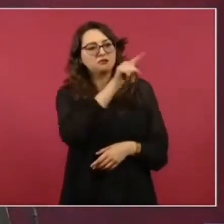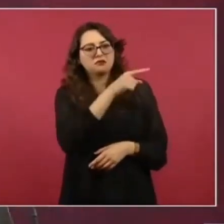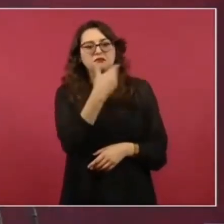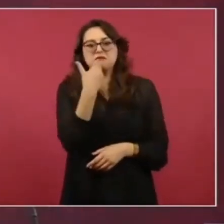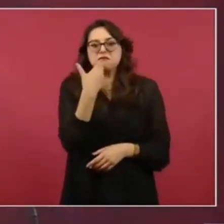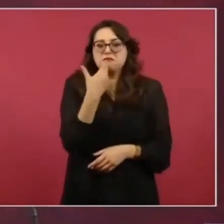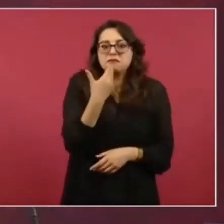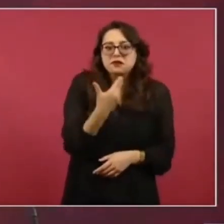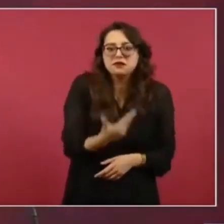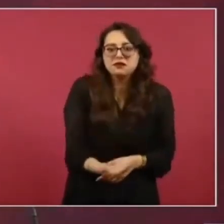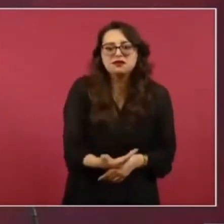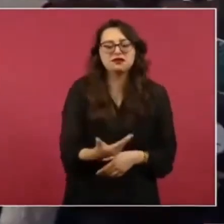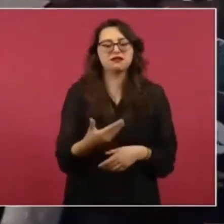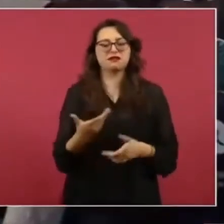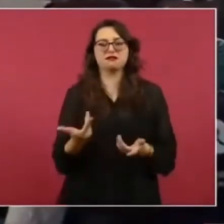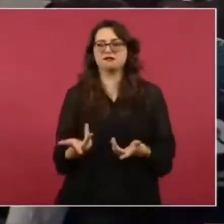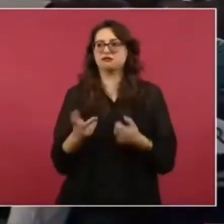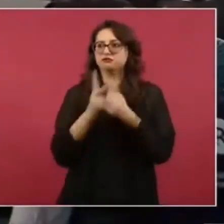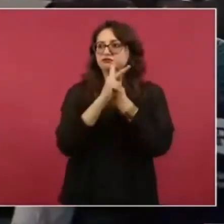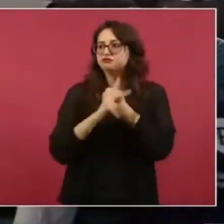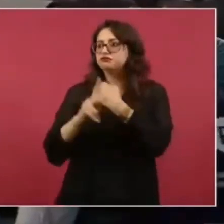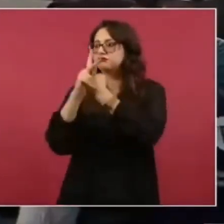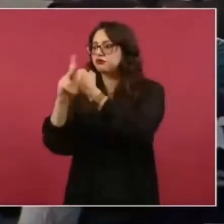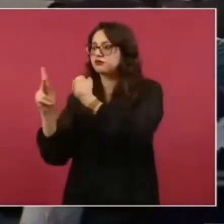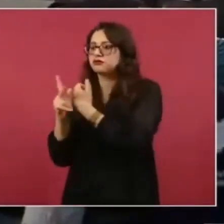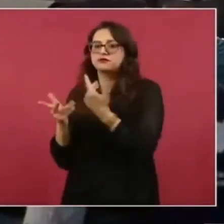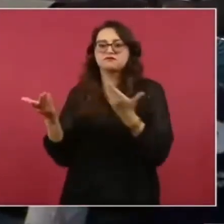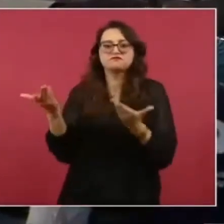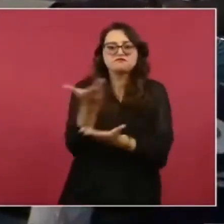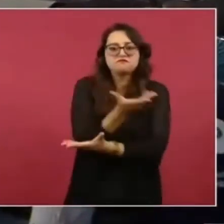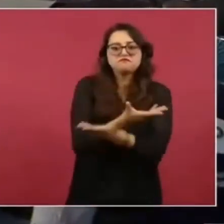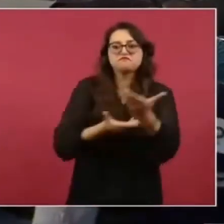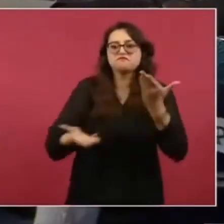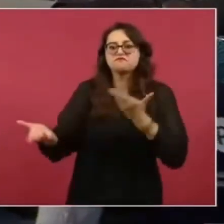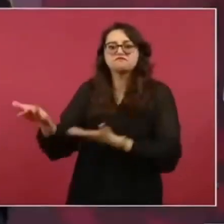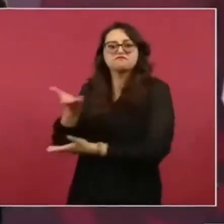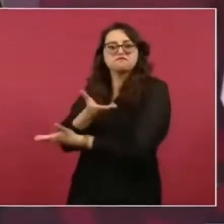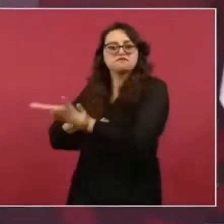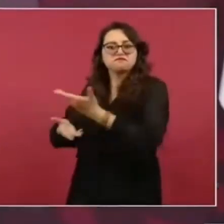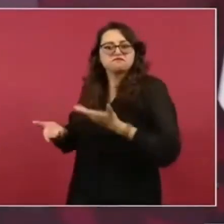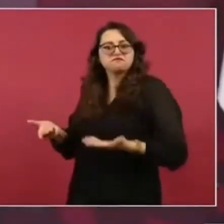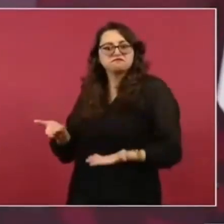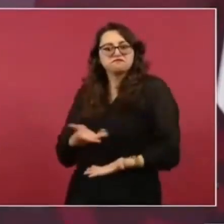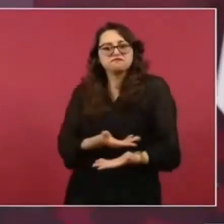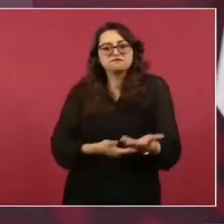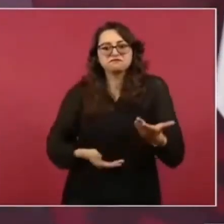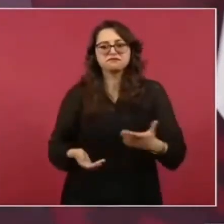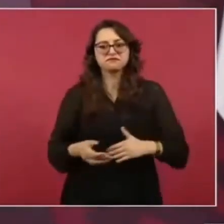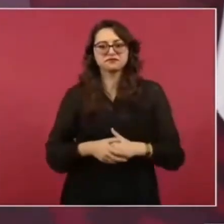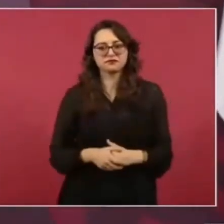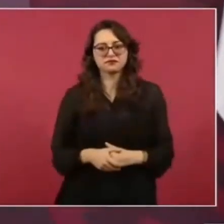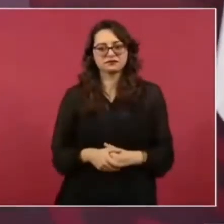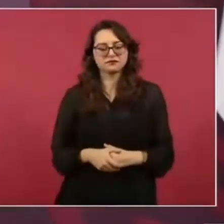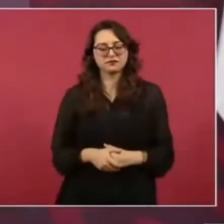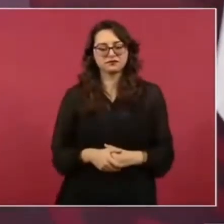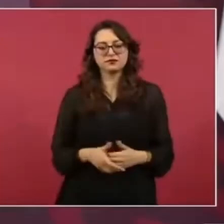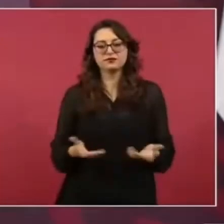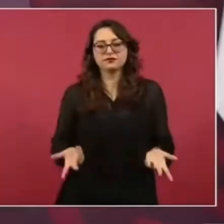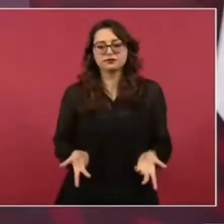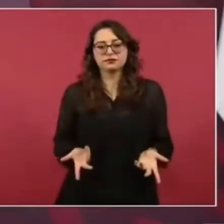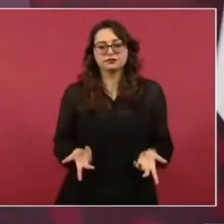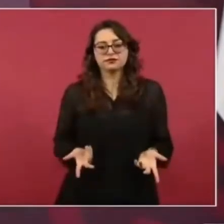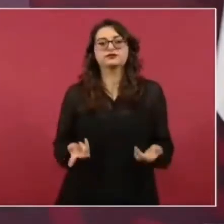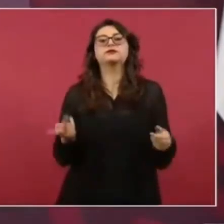¿Por qué México participó en la Segunda Guerra Mundial y